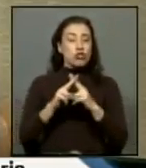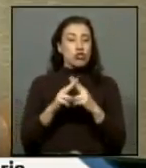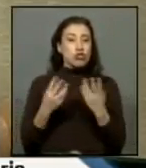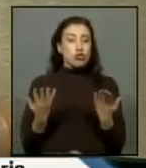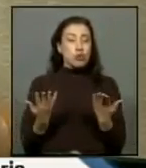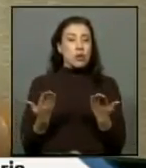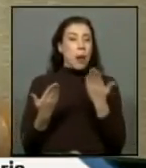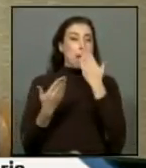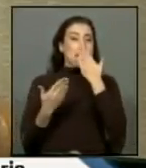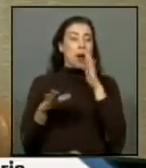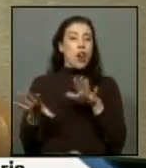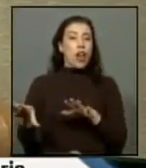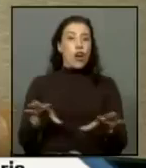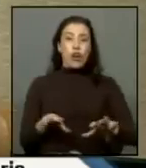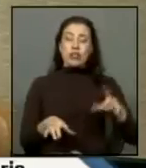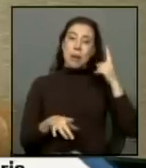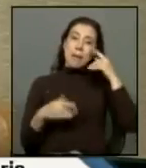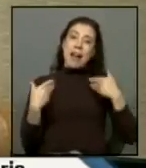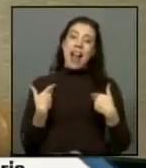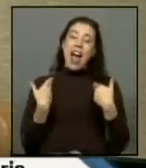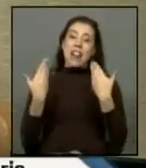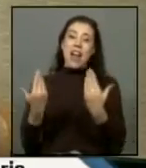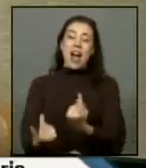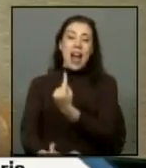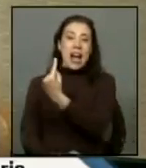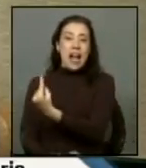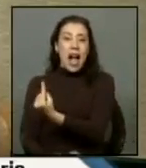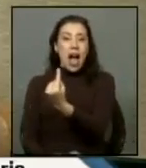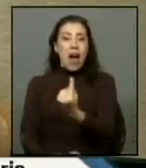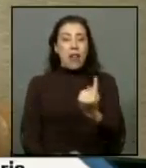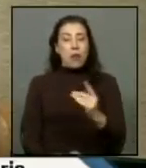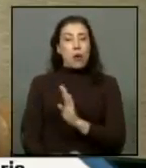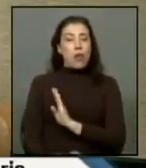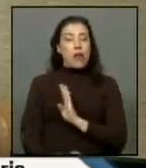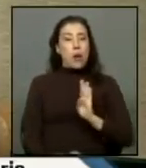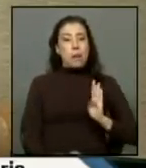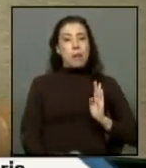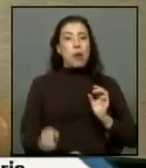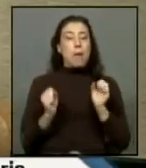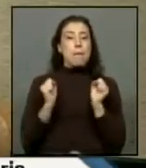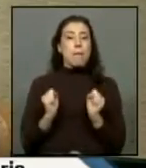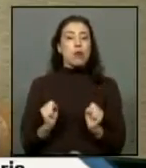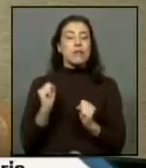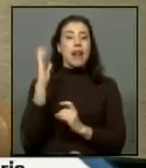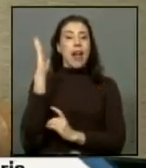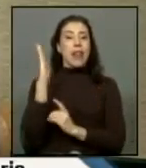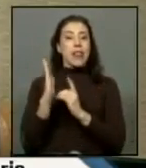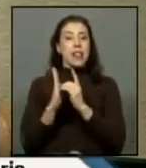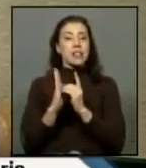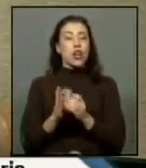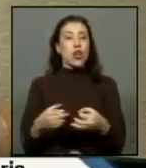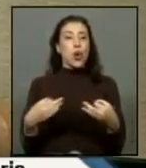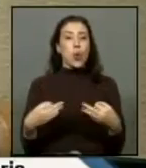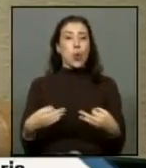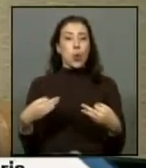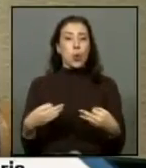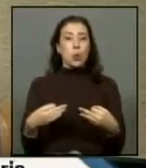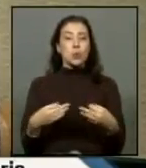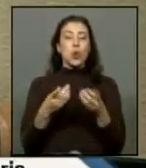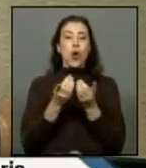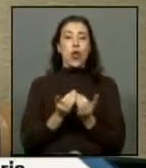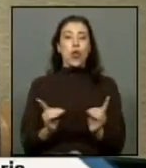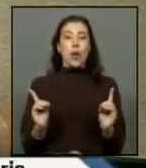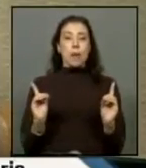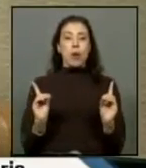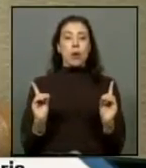con mejores condiciones para brindarle a cada uno de sus miembros una posibilidad de desarrollo más justo más democrático